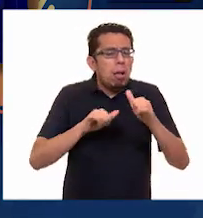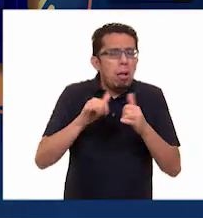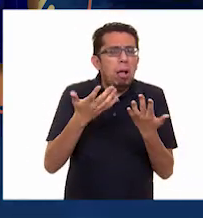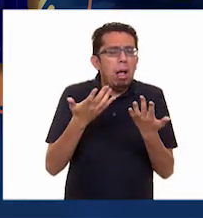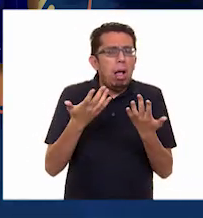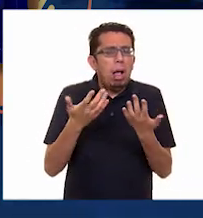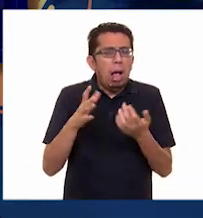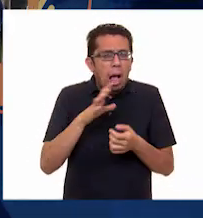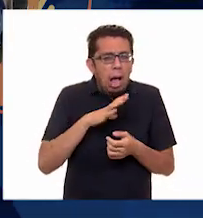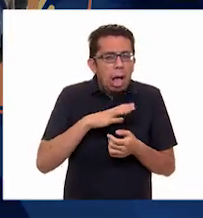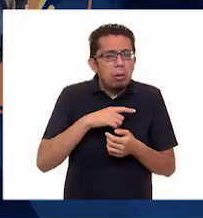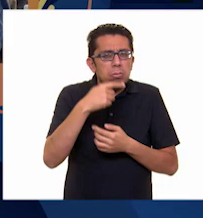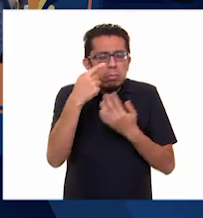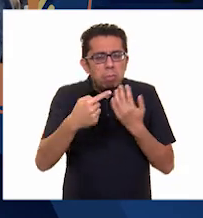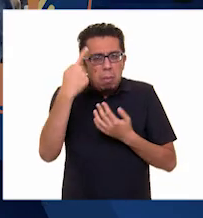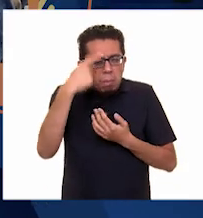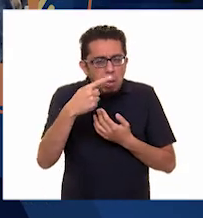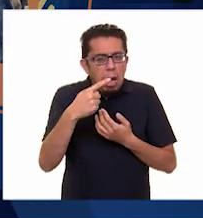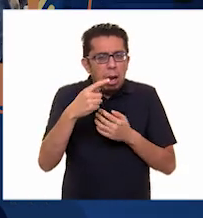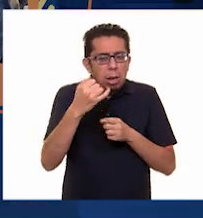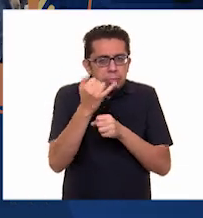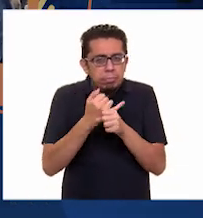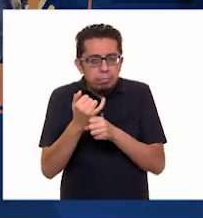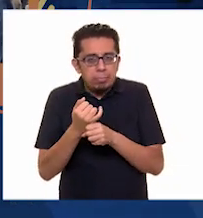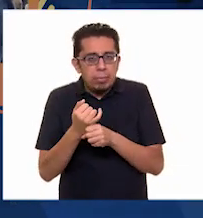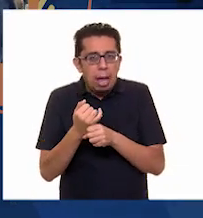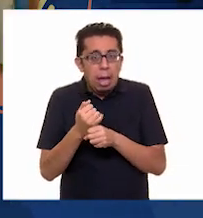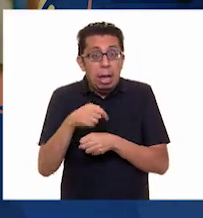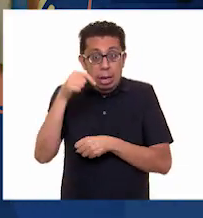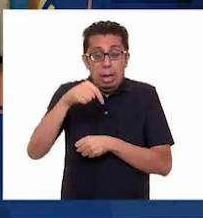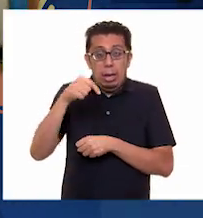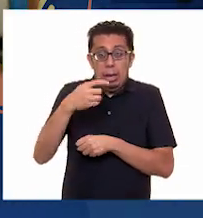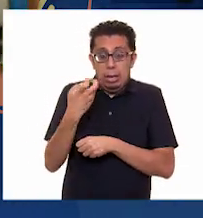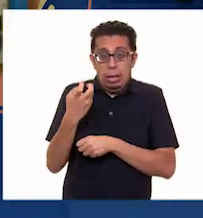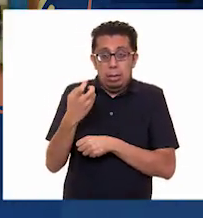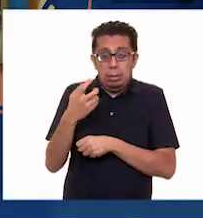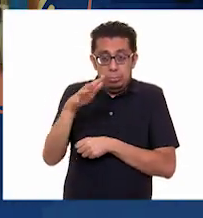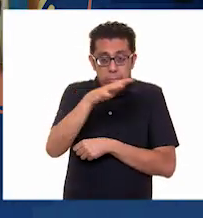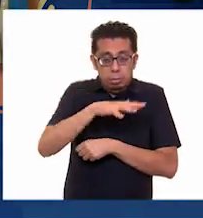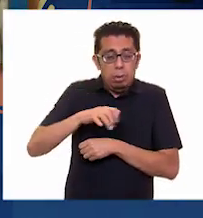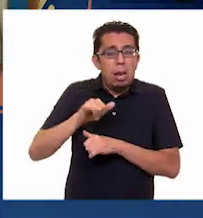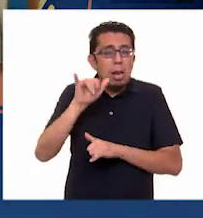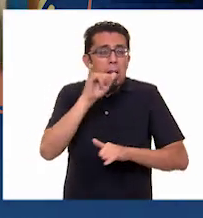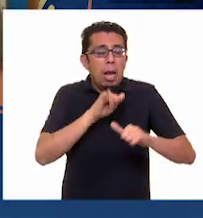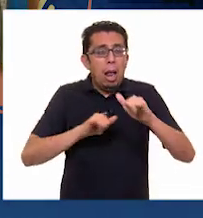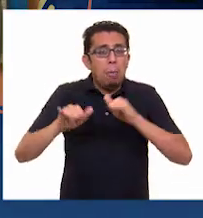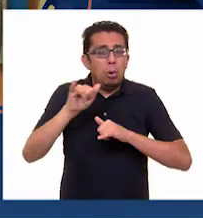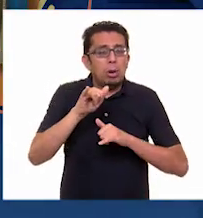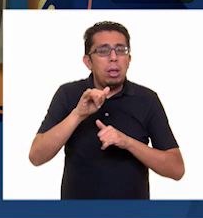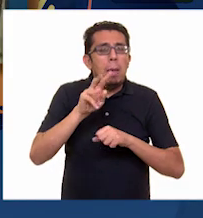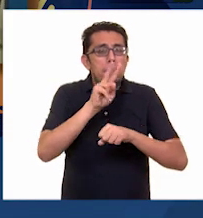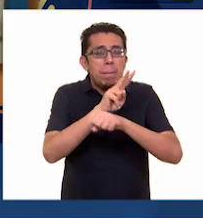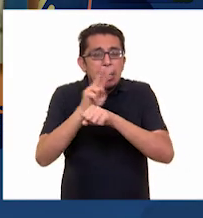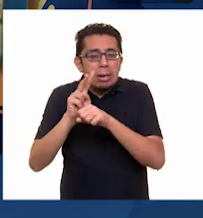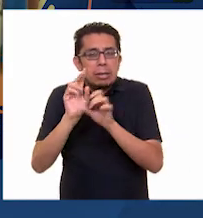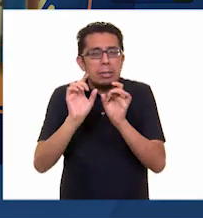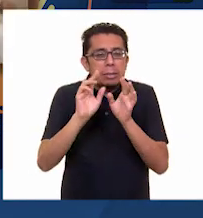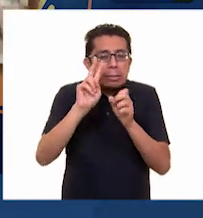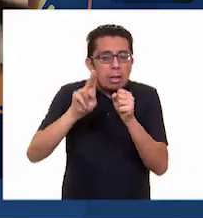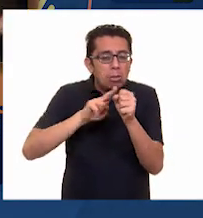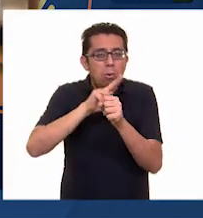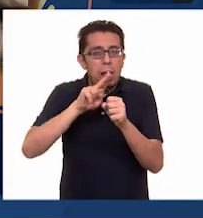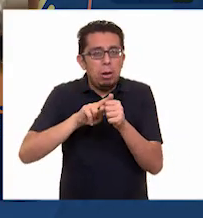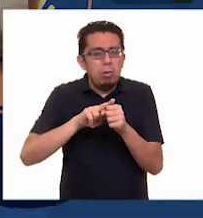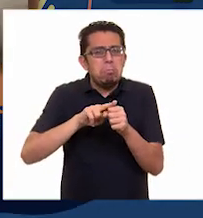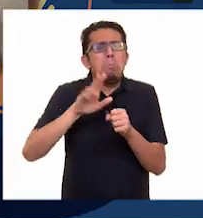realizar su trabajo? Uno de los principales es en el que estamos, que le llamamos laboratorio de monitorio de fenómenos naturales